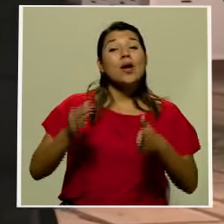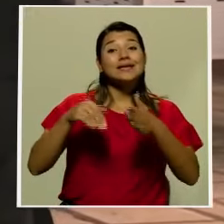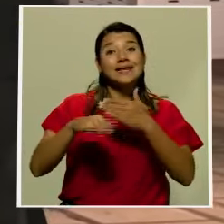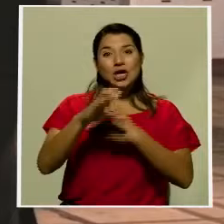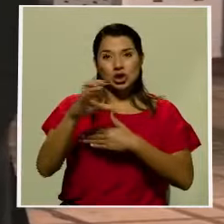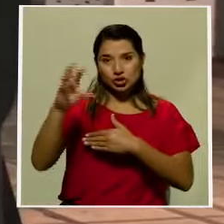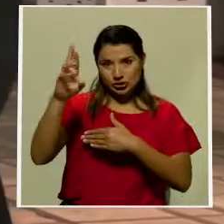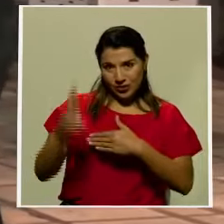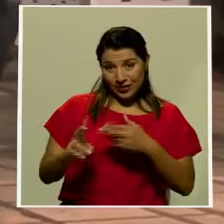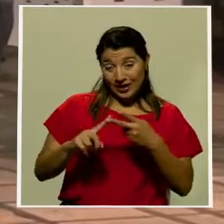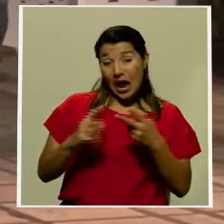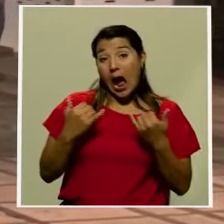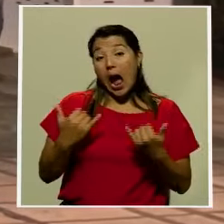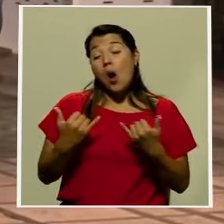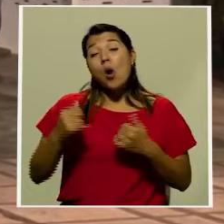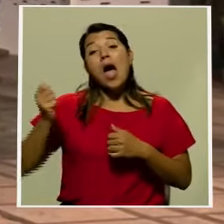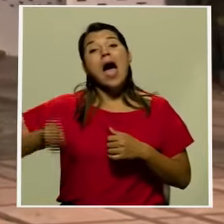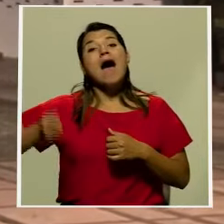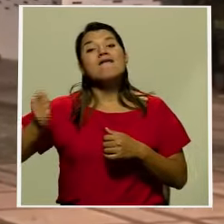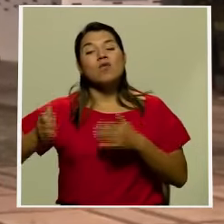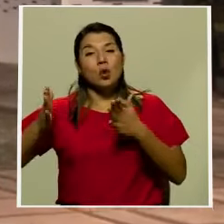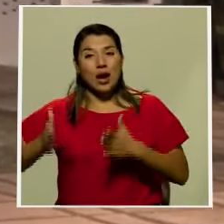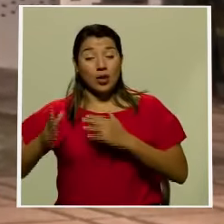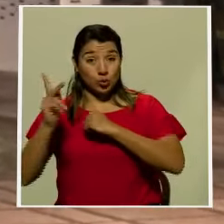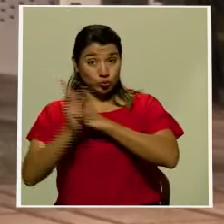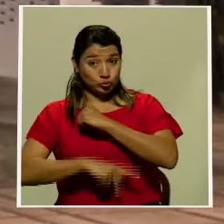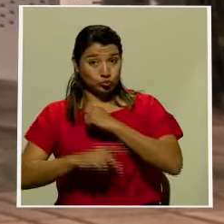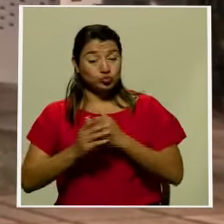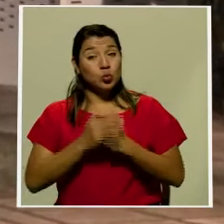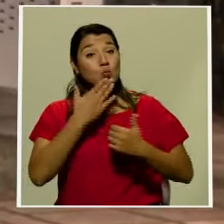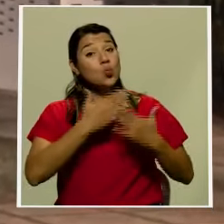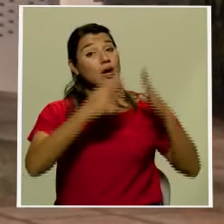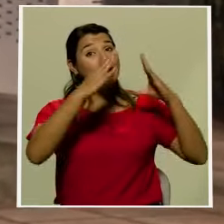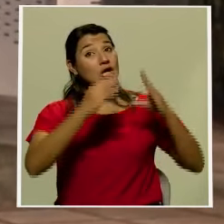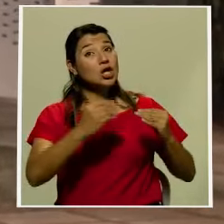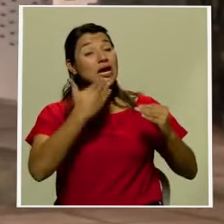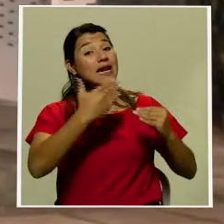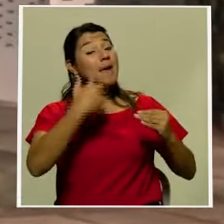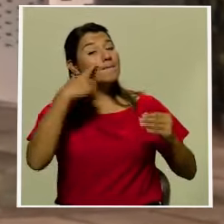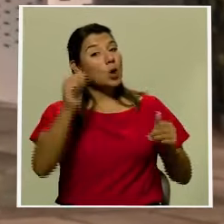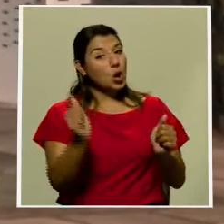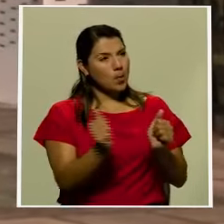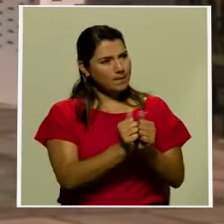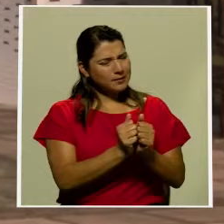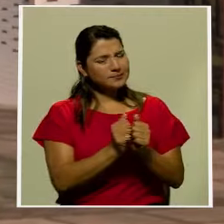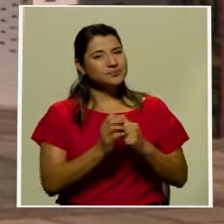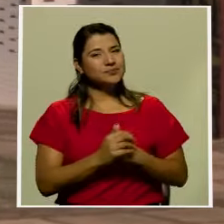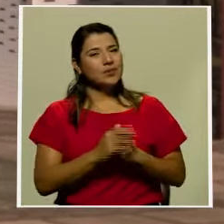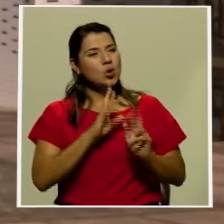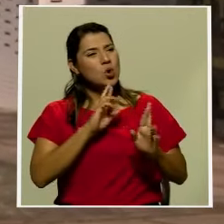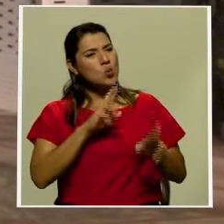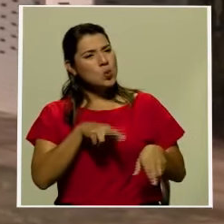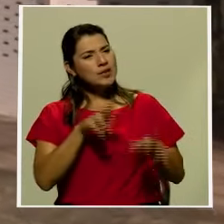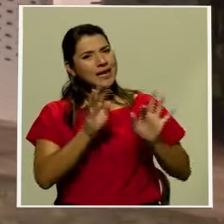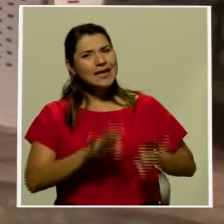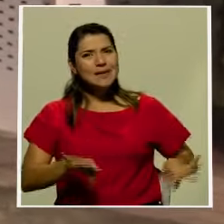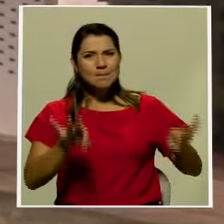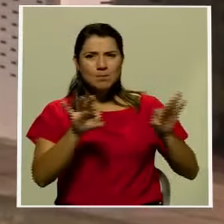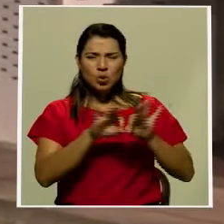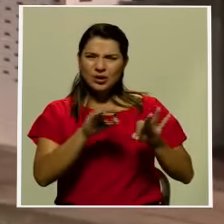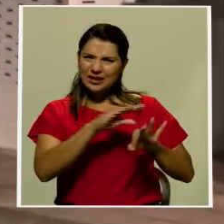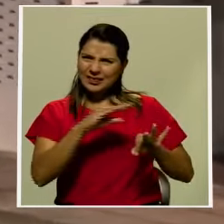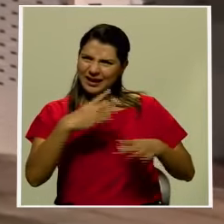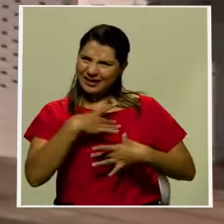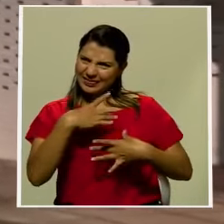noches es una resolución importante y también muy interesante porque anula algunas